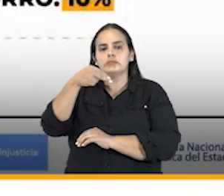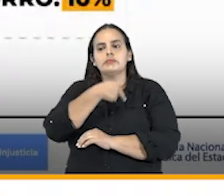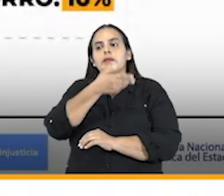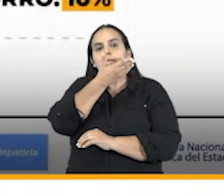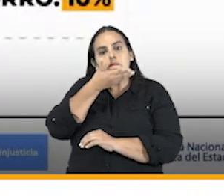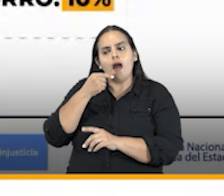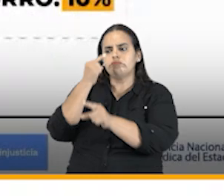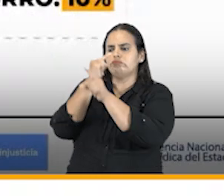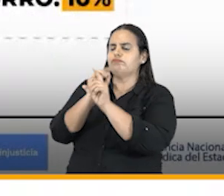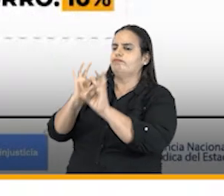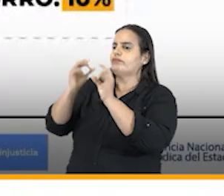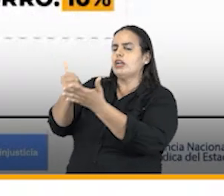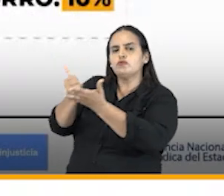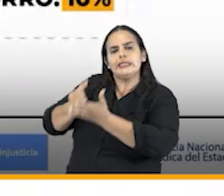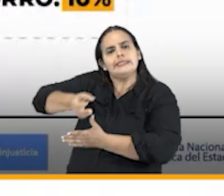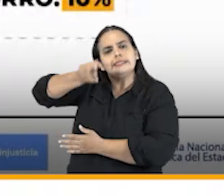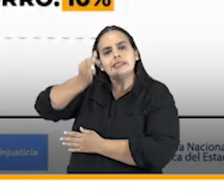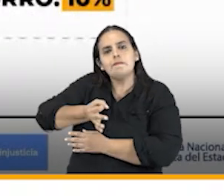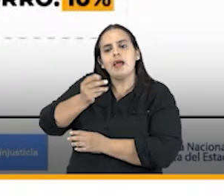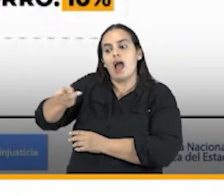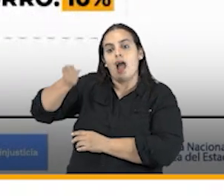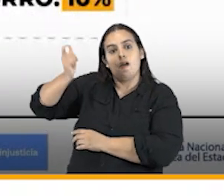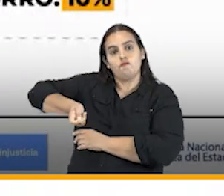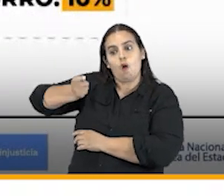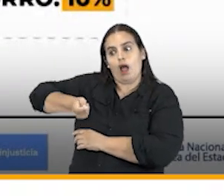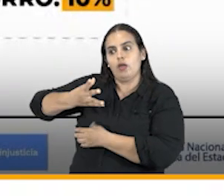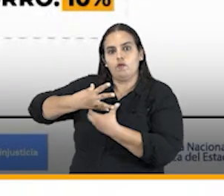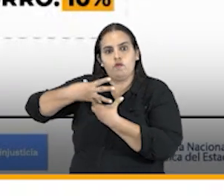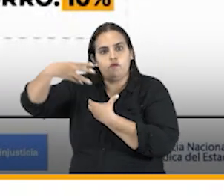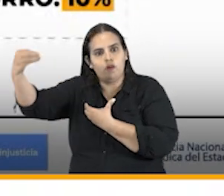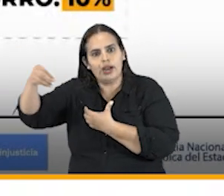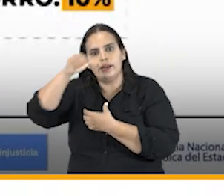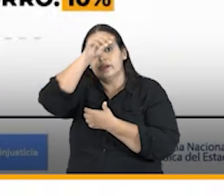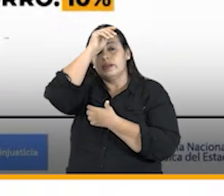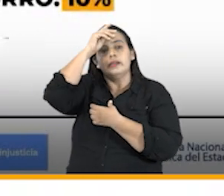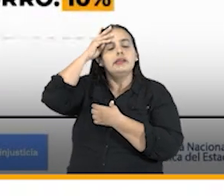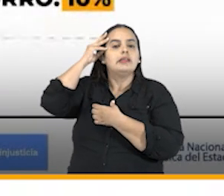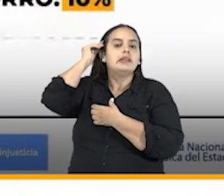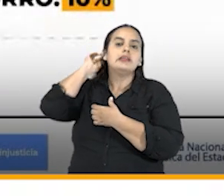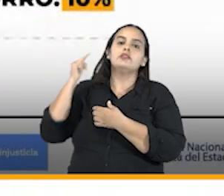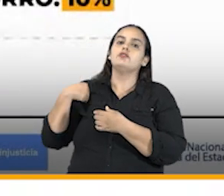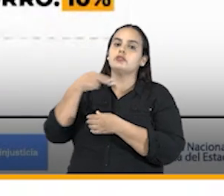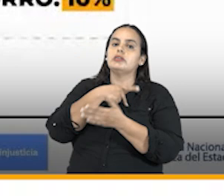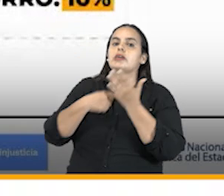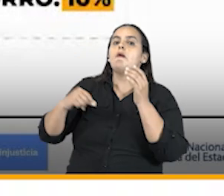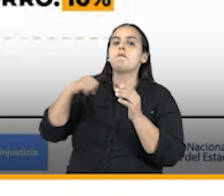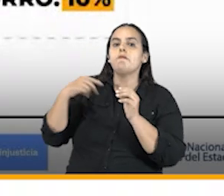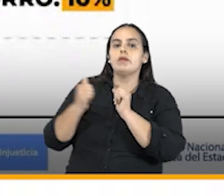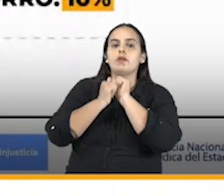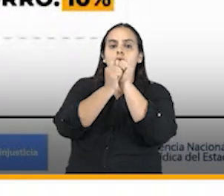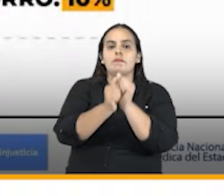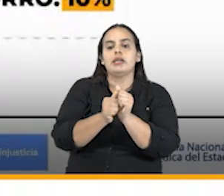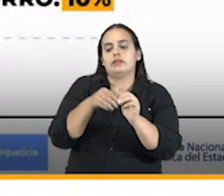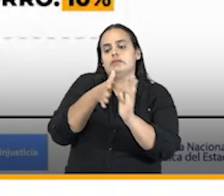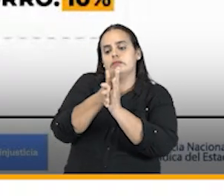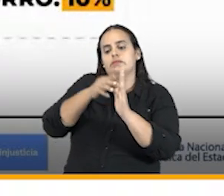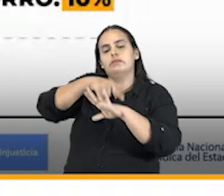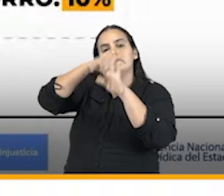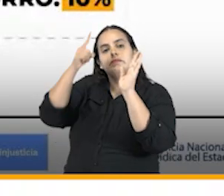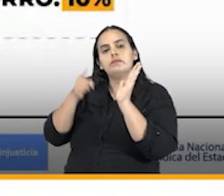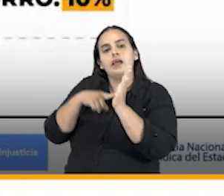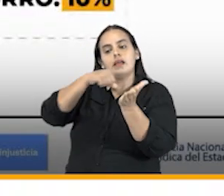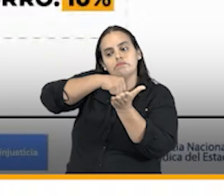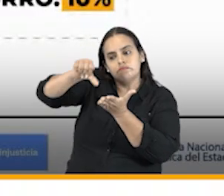garantizar siempre que los abogados externos con que contamos para que nos acompañen en las controversias de